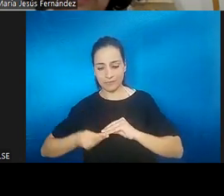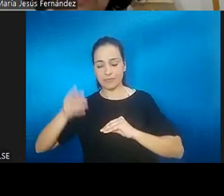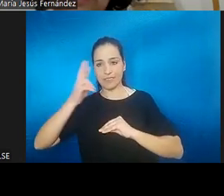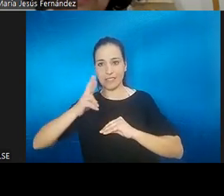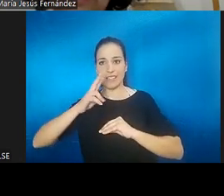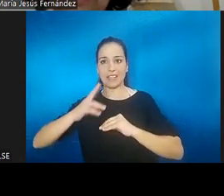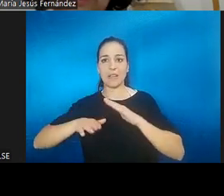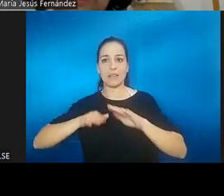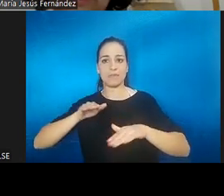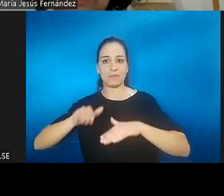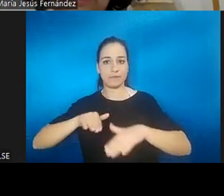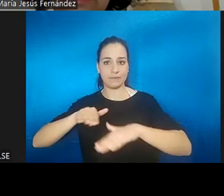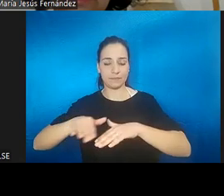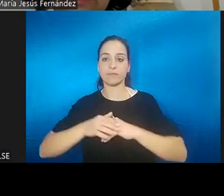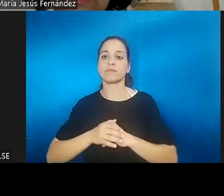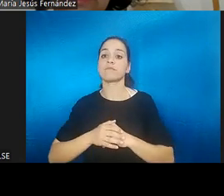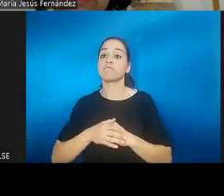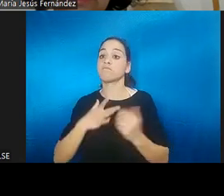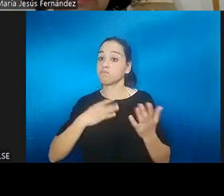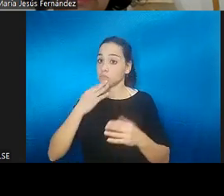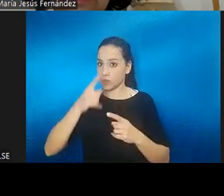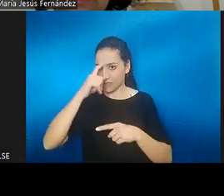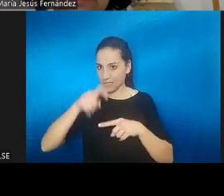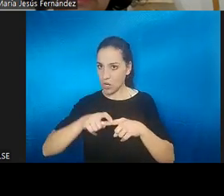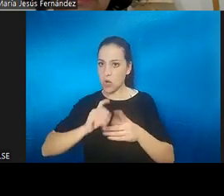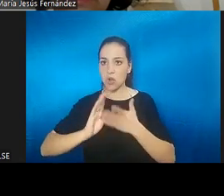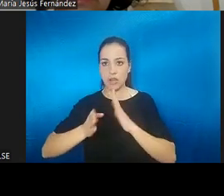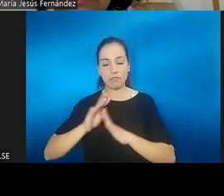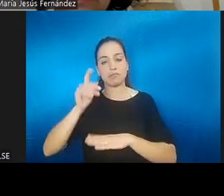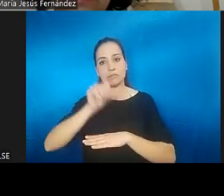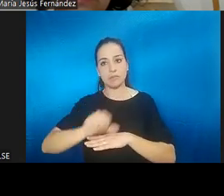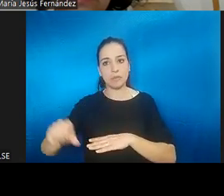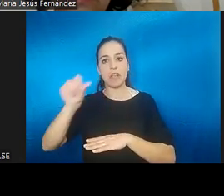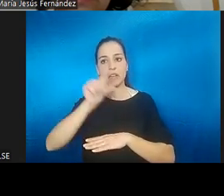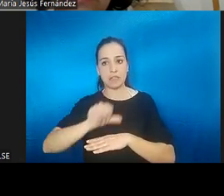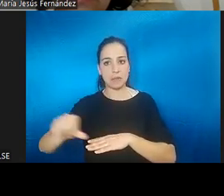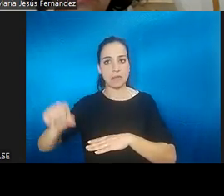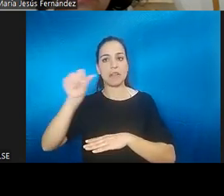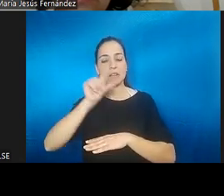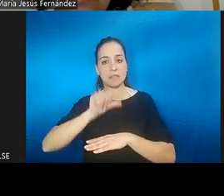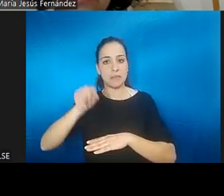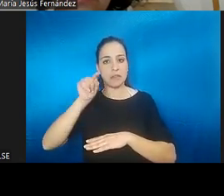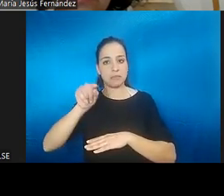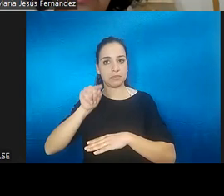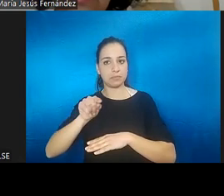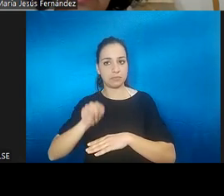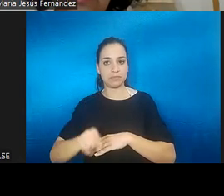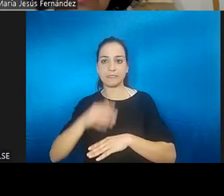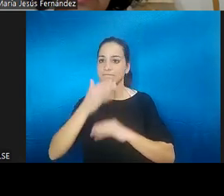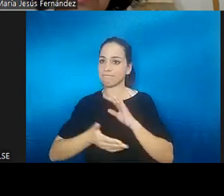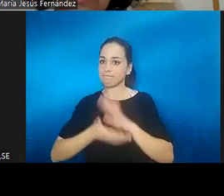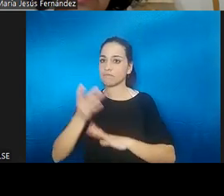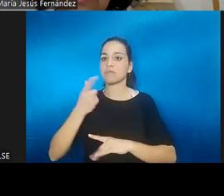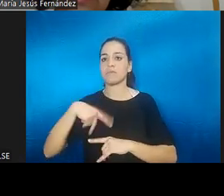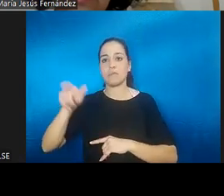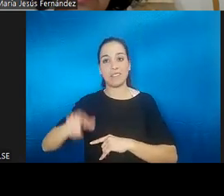Al final, si se hace semanalmente y en relación con lo que decía Juan de la adherencia, si vas regularmente a una persona, a profesional